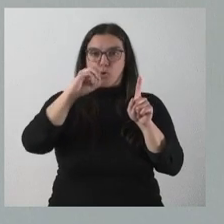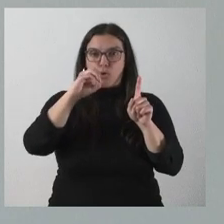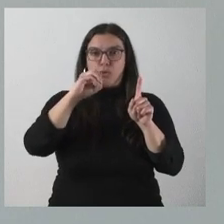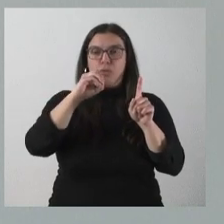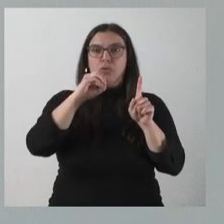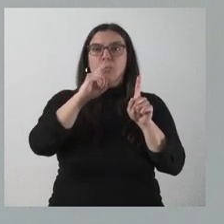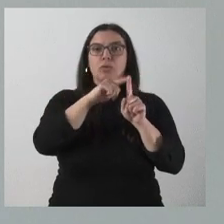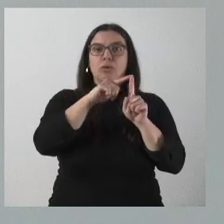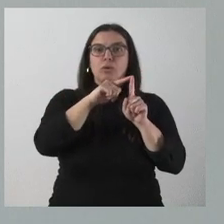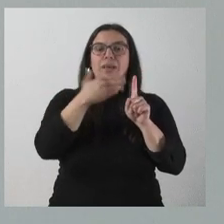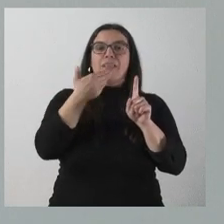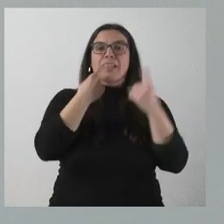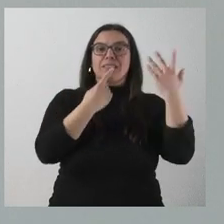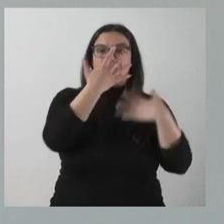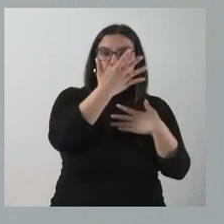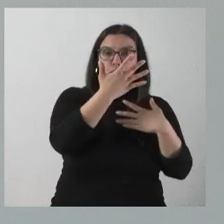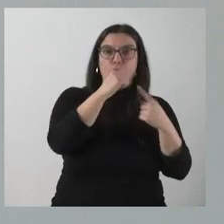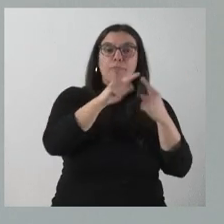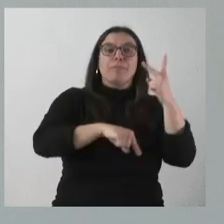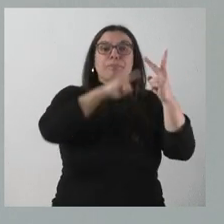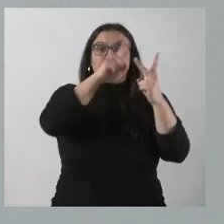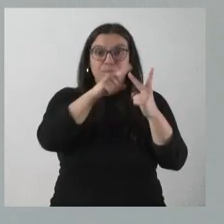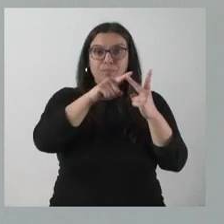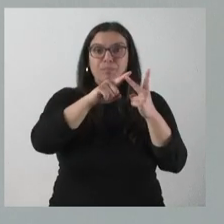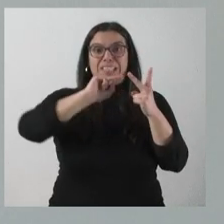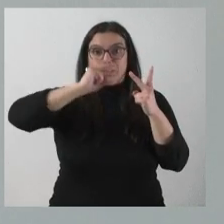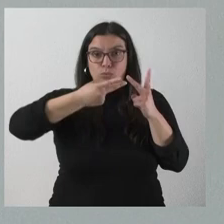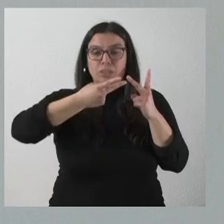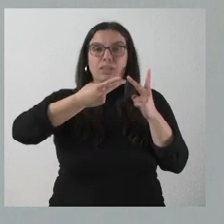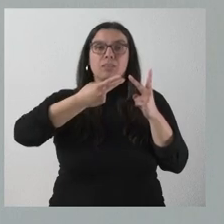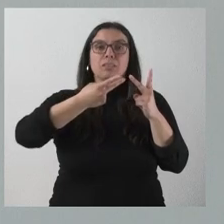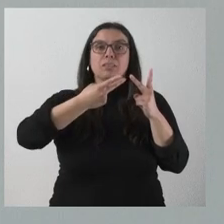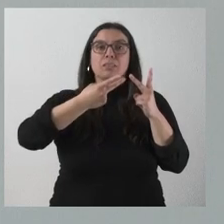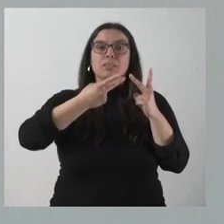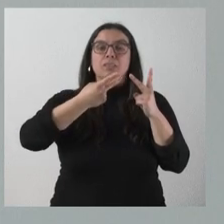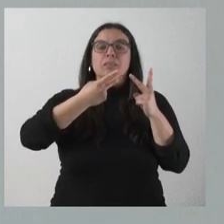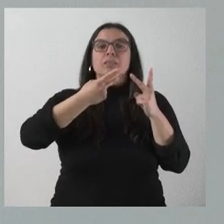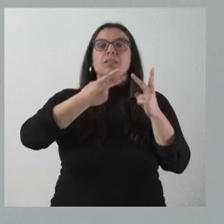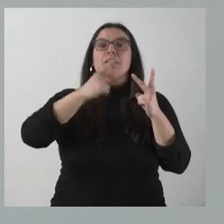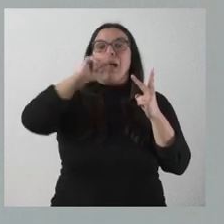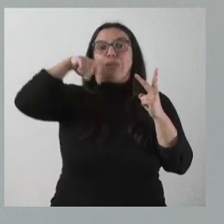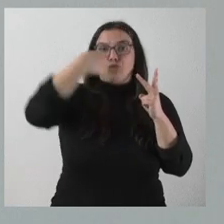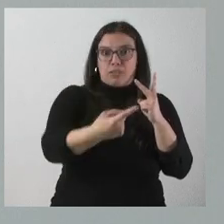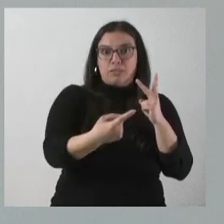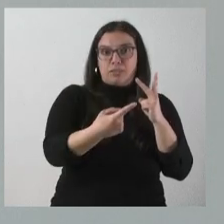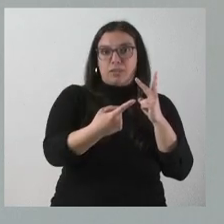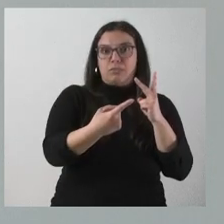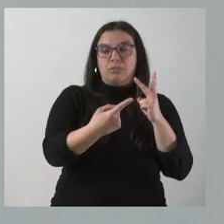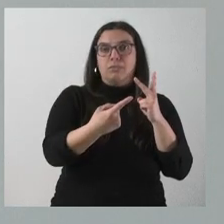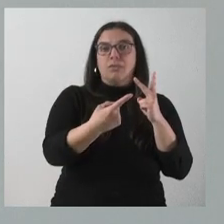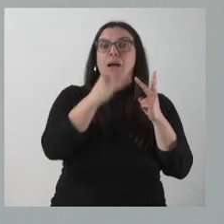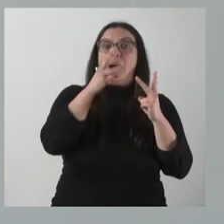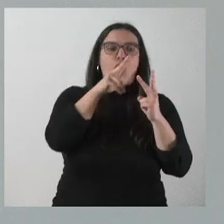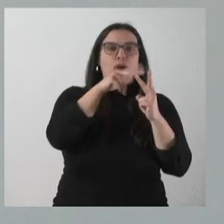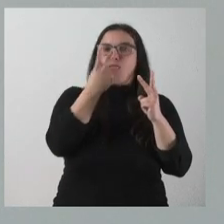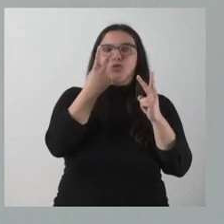tetravalente a los 65 años y otra 21 valente un año más tarde y se sustituye por